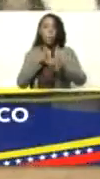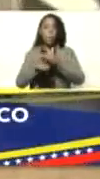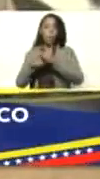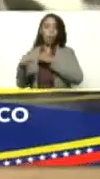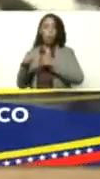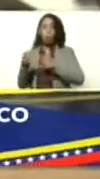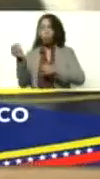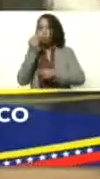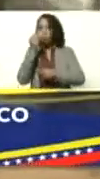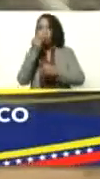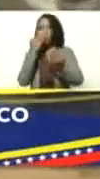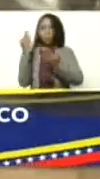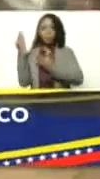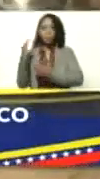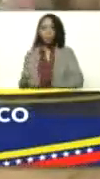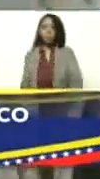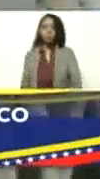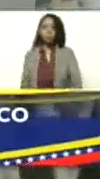alimentario.